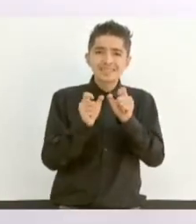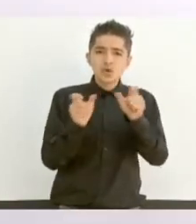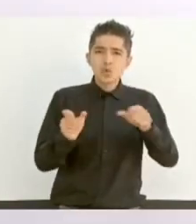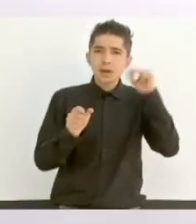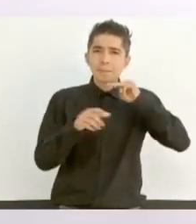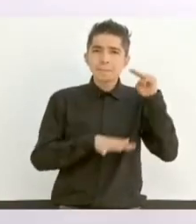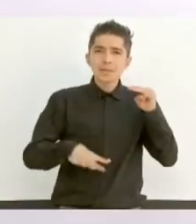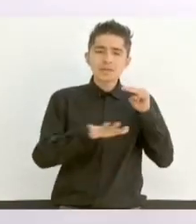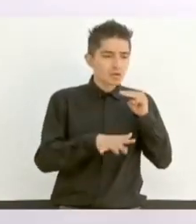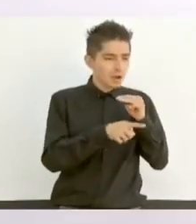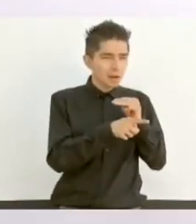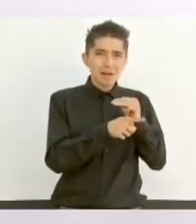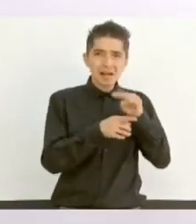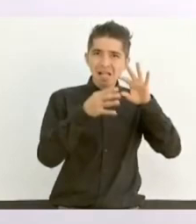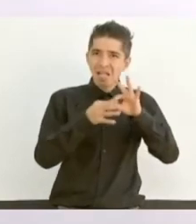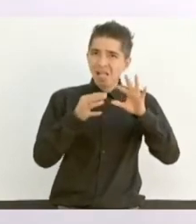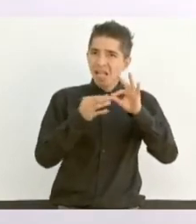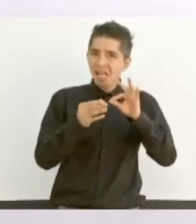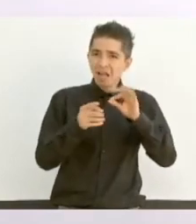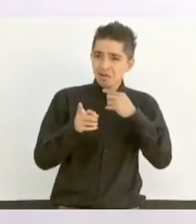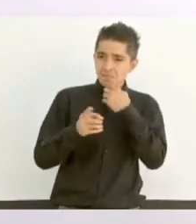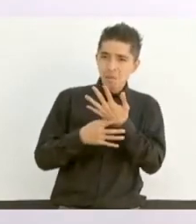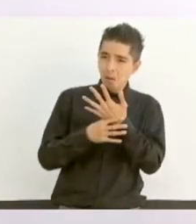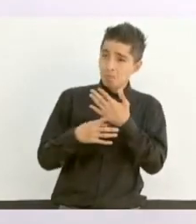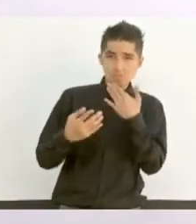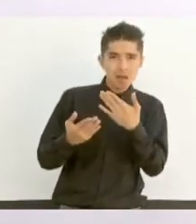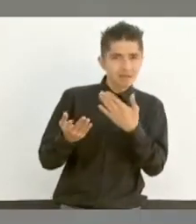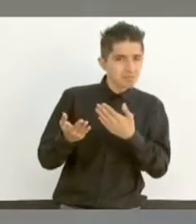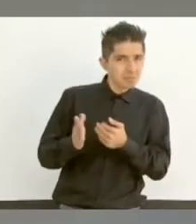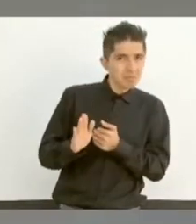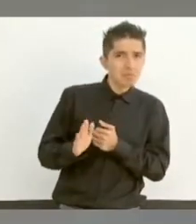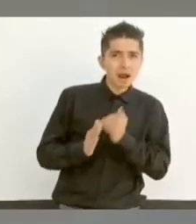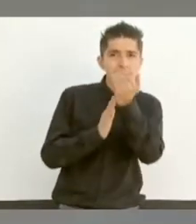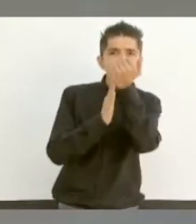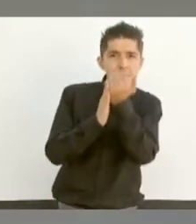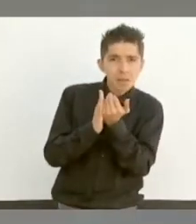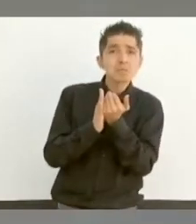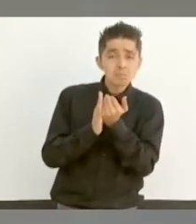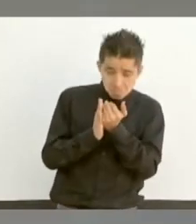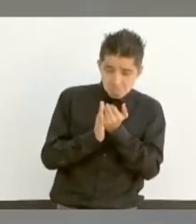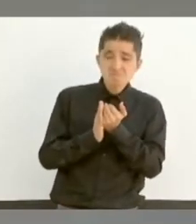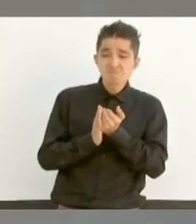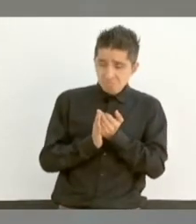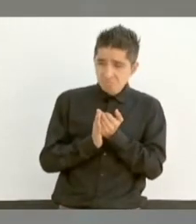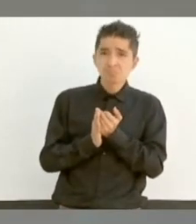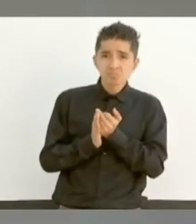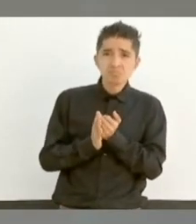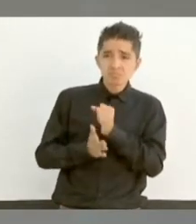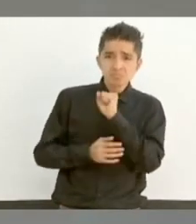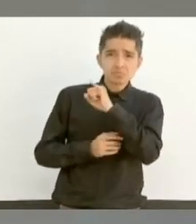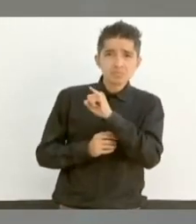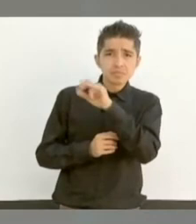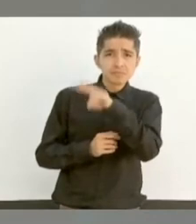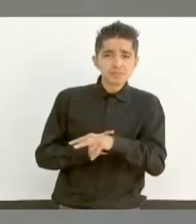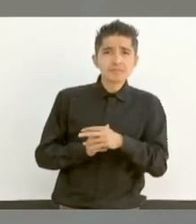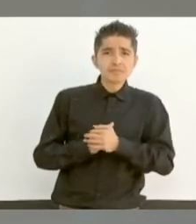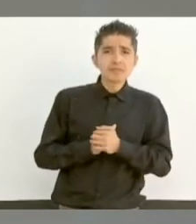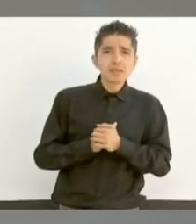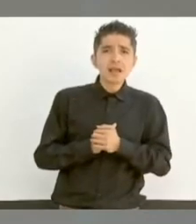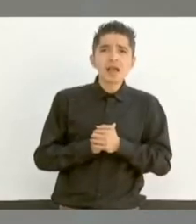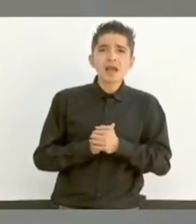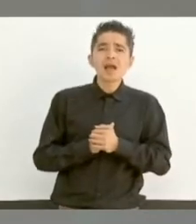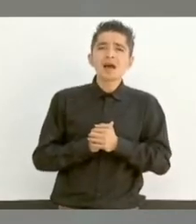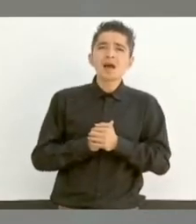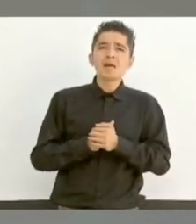Michoacán. Ha habido disminución en la mayoría de los